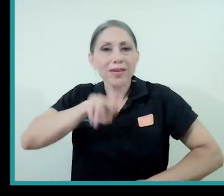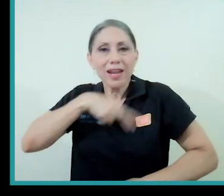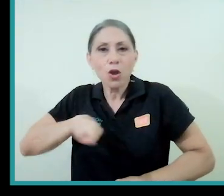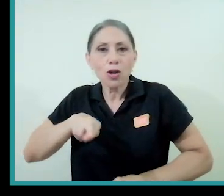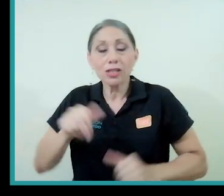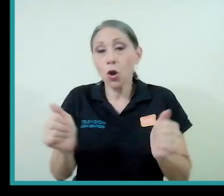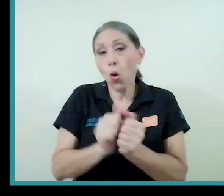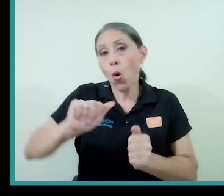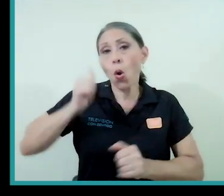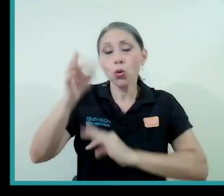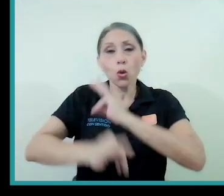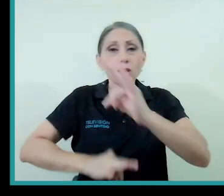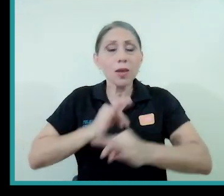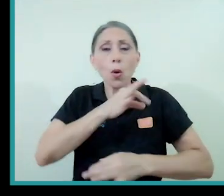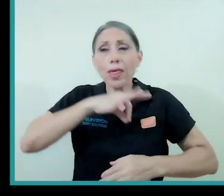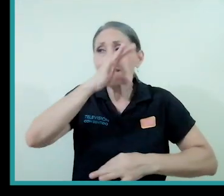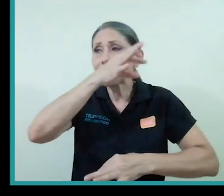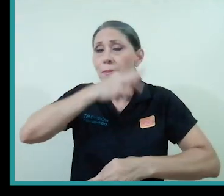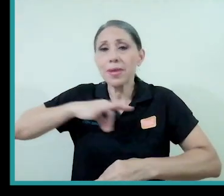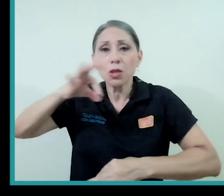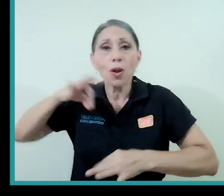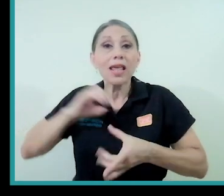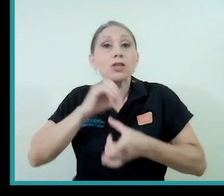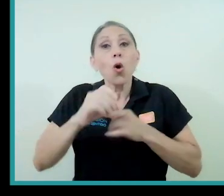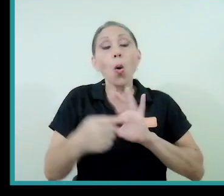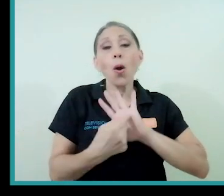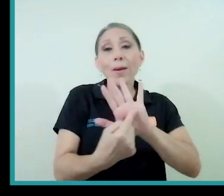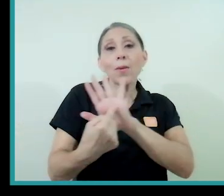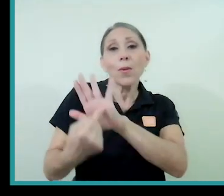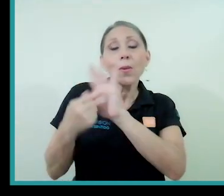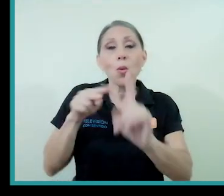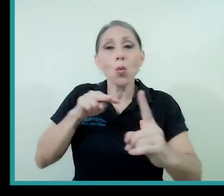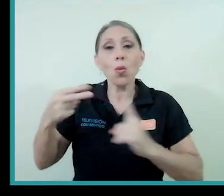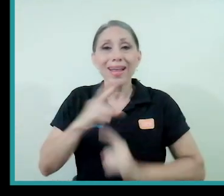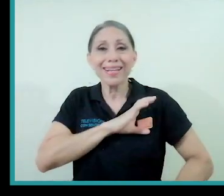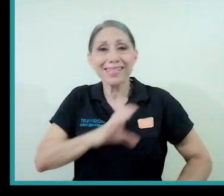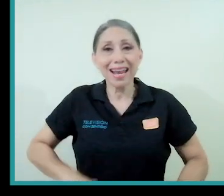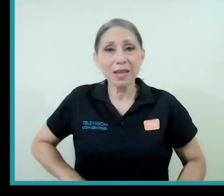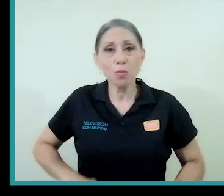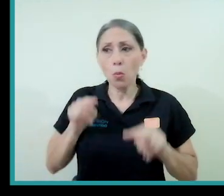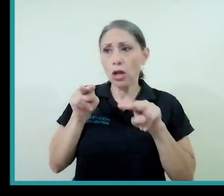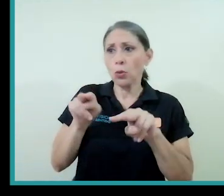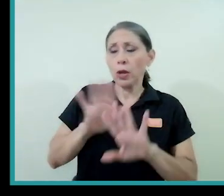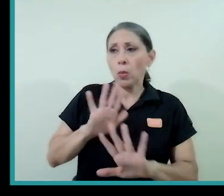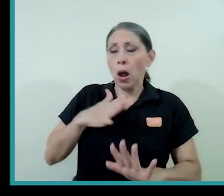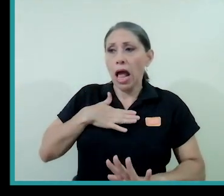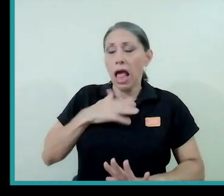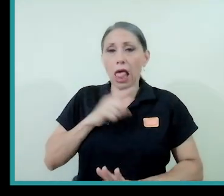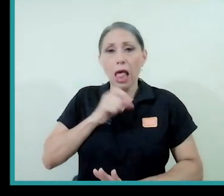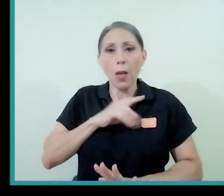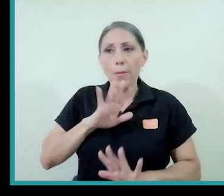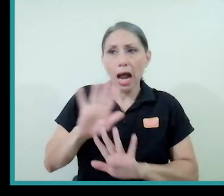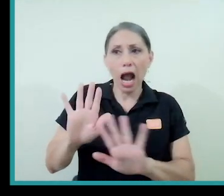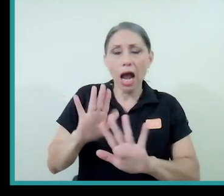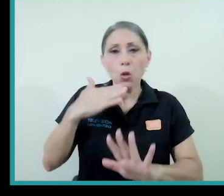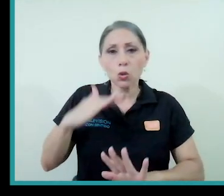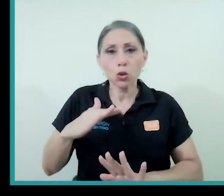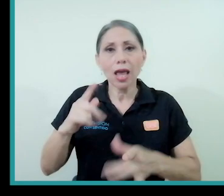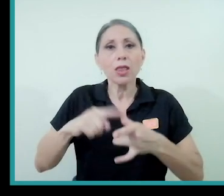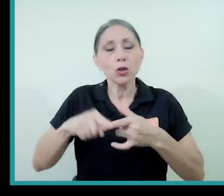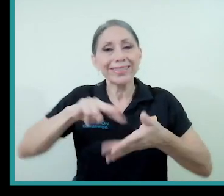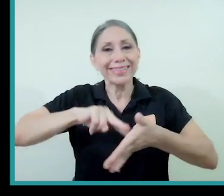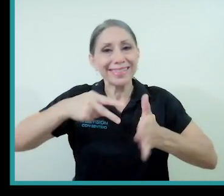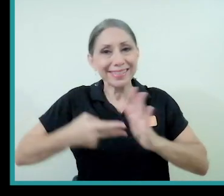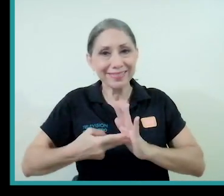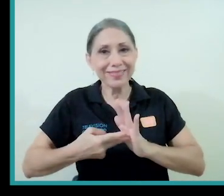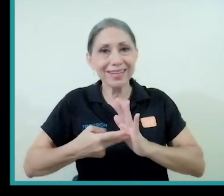otras interpretaciones del cristianismo porque los consideran herejes o paganos y en tanto eso son puertas